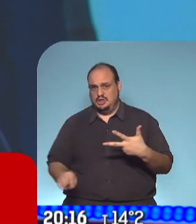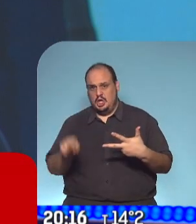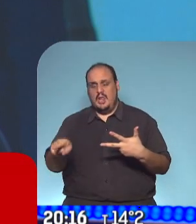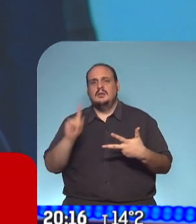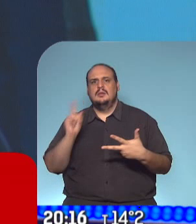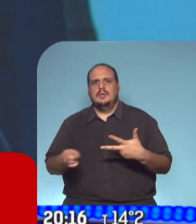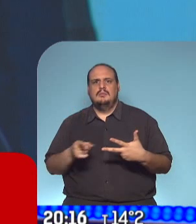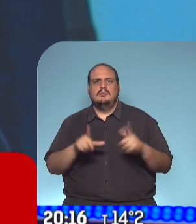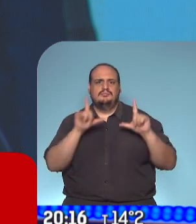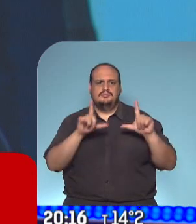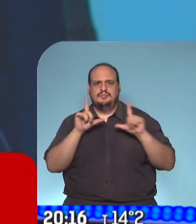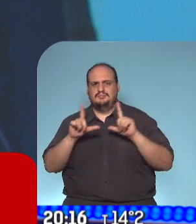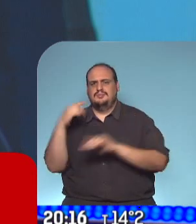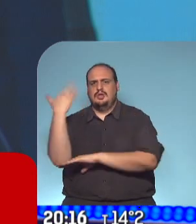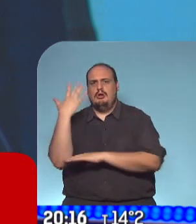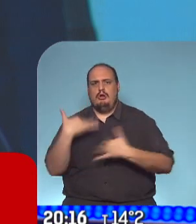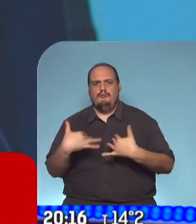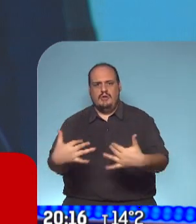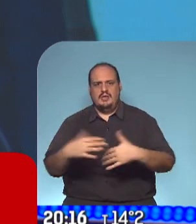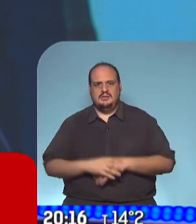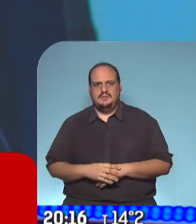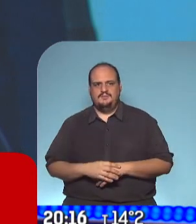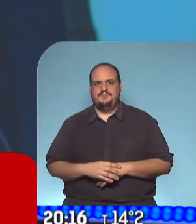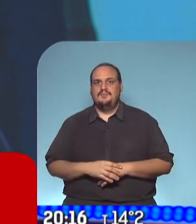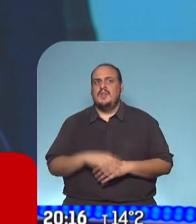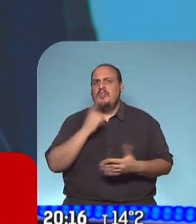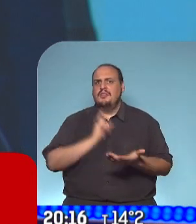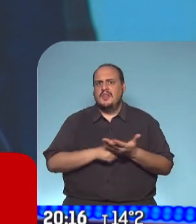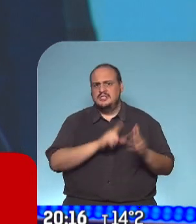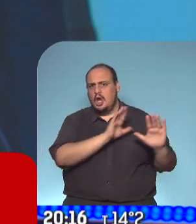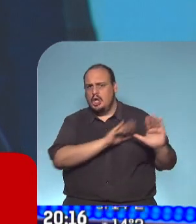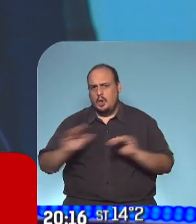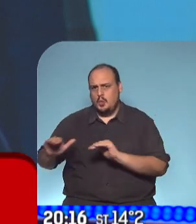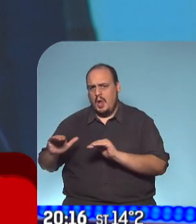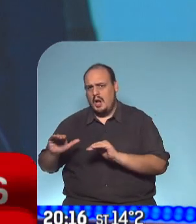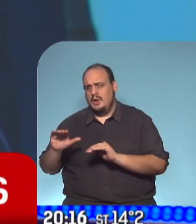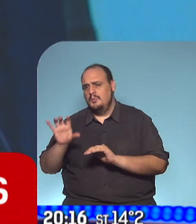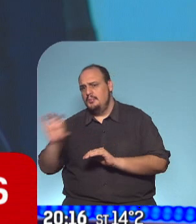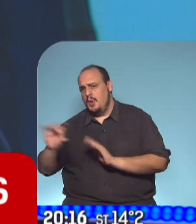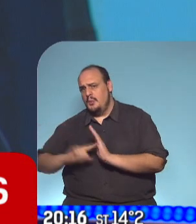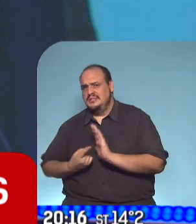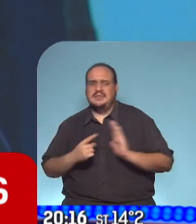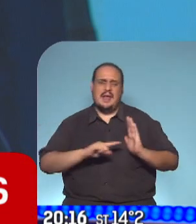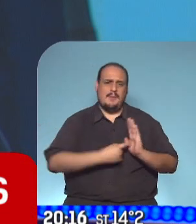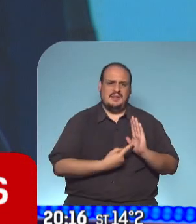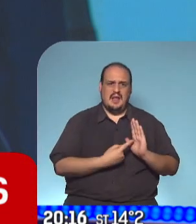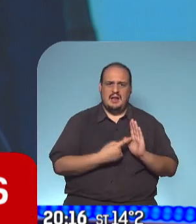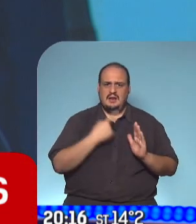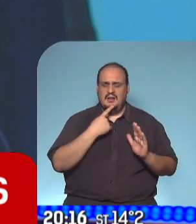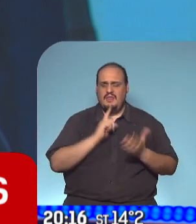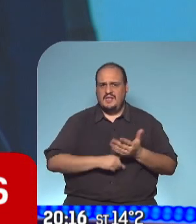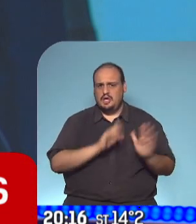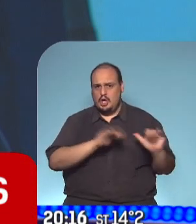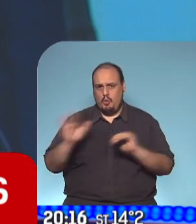otra vez en una conferencia. No iban a ser medidas idénticas las que tomara la provincia y la ciudad y así fue y así